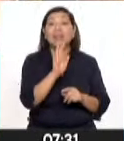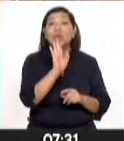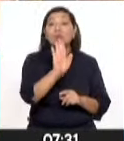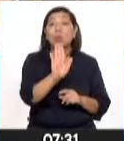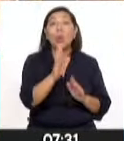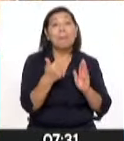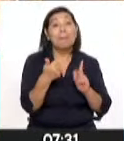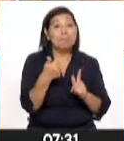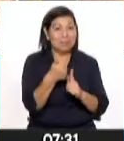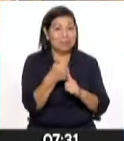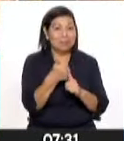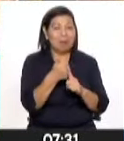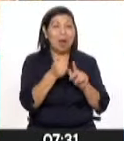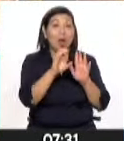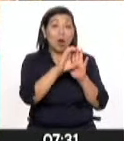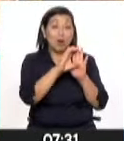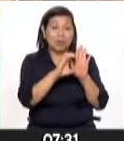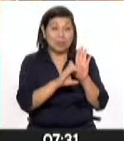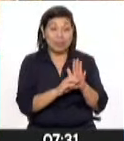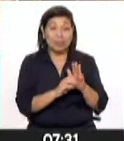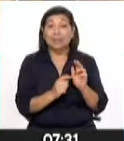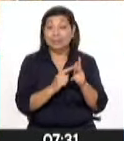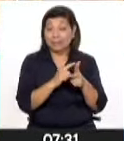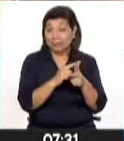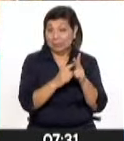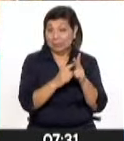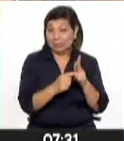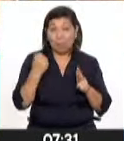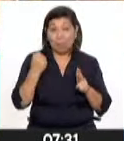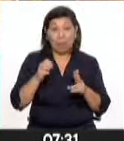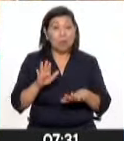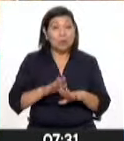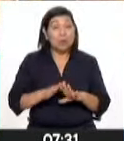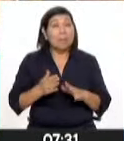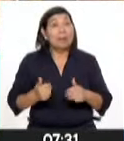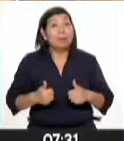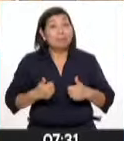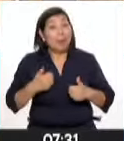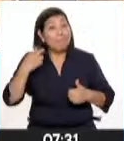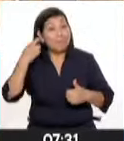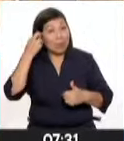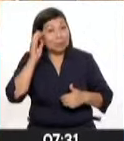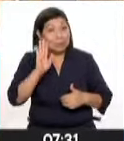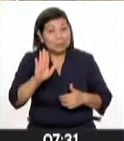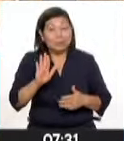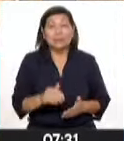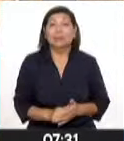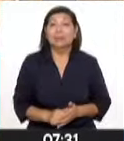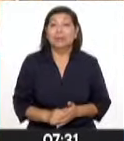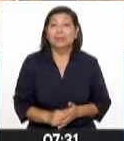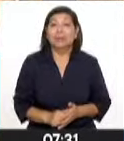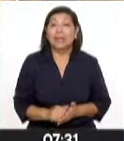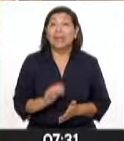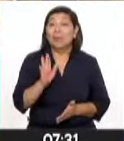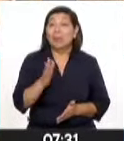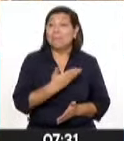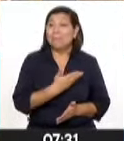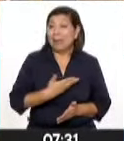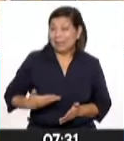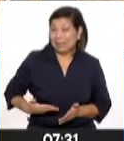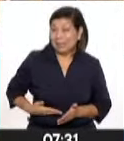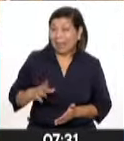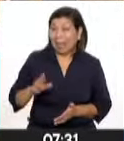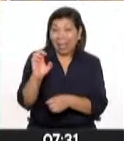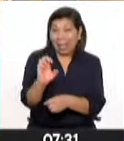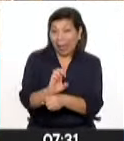De las tres alternativas que existían, el poder sobrevivir políticamente el señor Lazo, el de